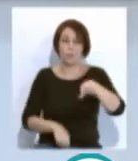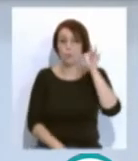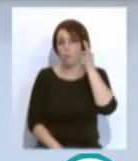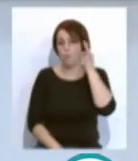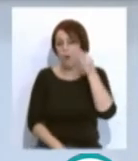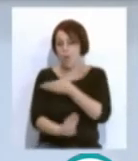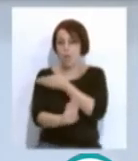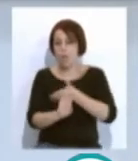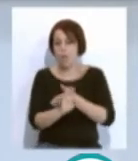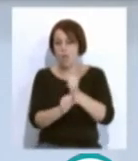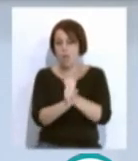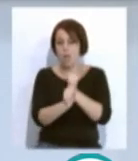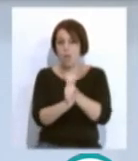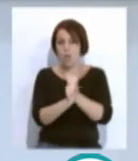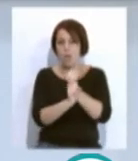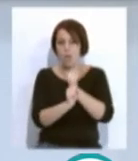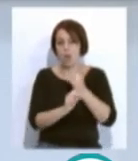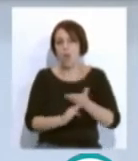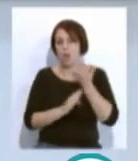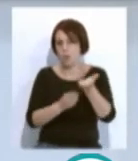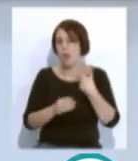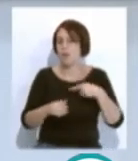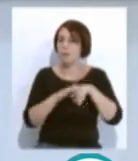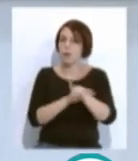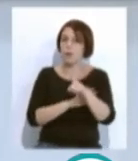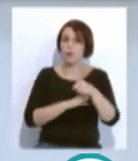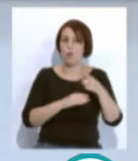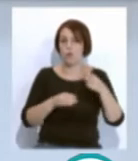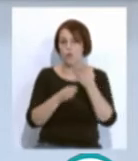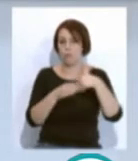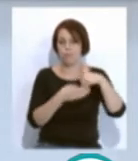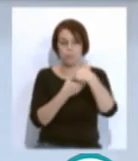ha ido cultivando, contribuyendo así al desarrollo democrático de nuestra sociedad.